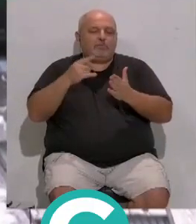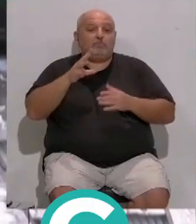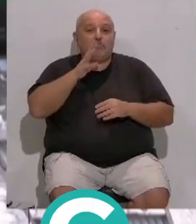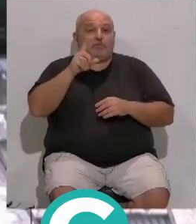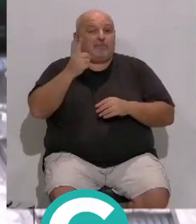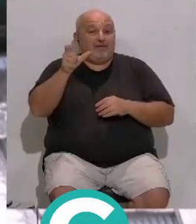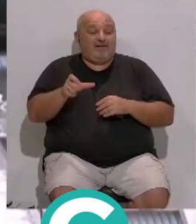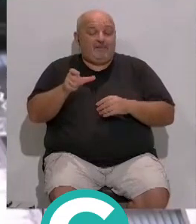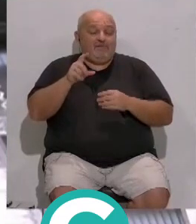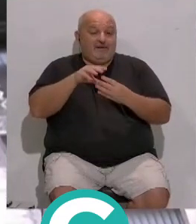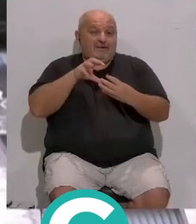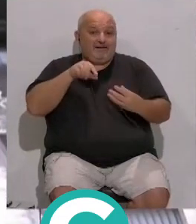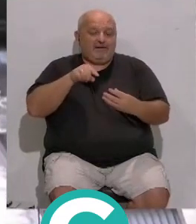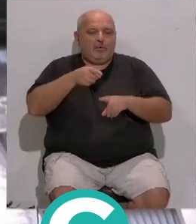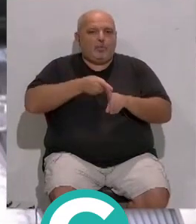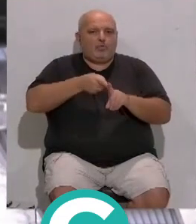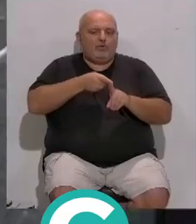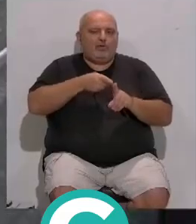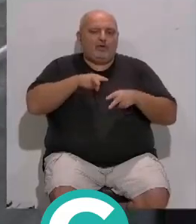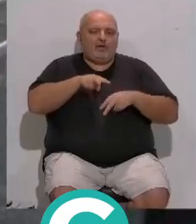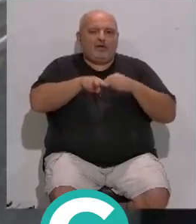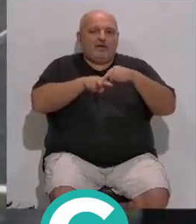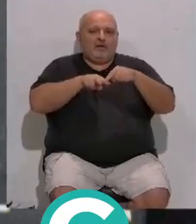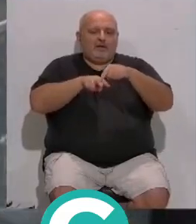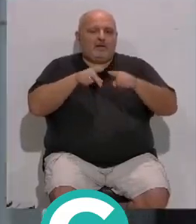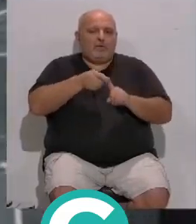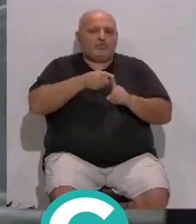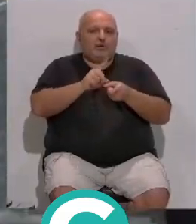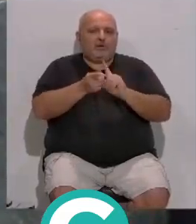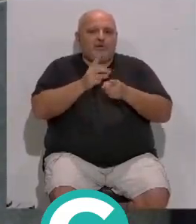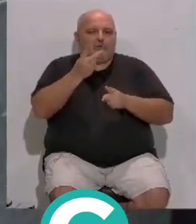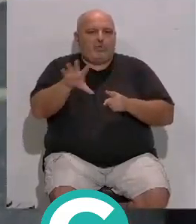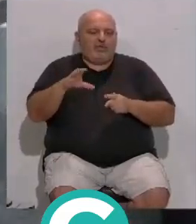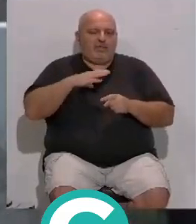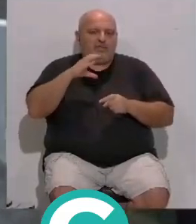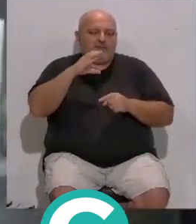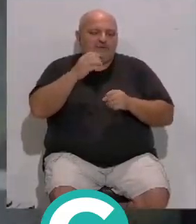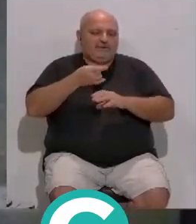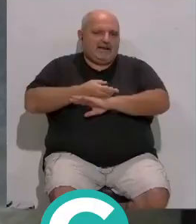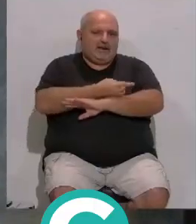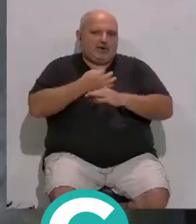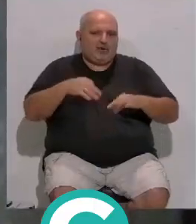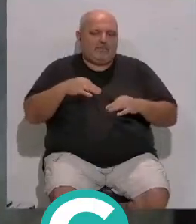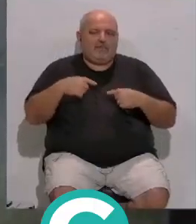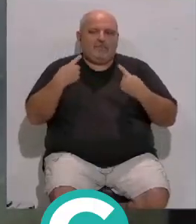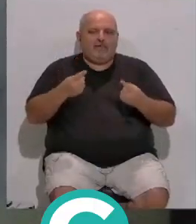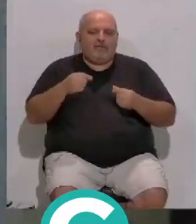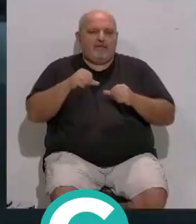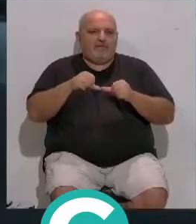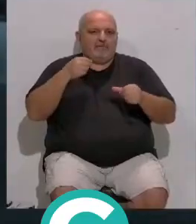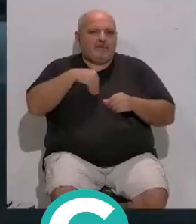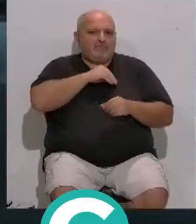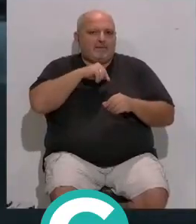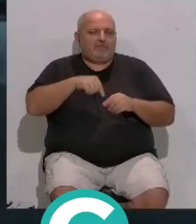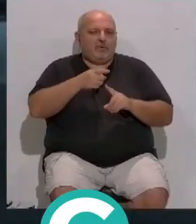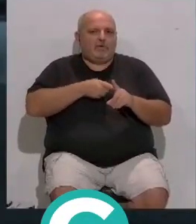primer transporte... ...que transita desde sus vías... ...hasta la red ferroviaria de interés general. Es la primera vez en España...